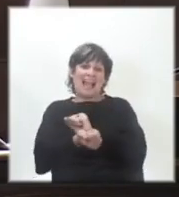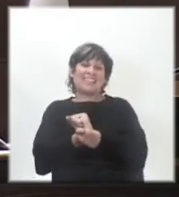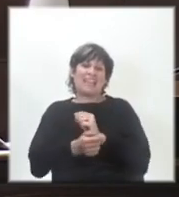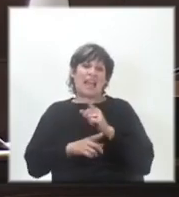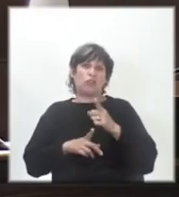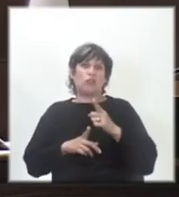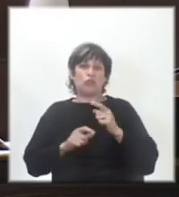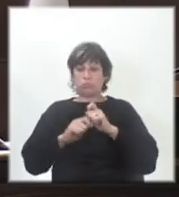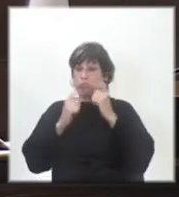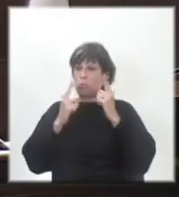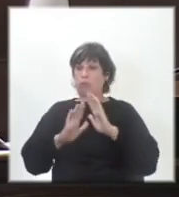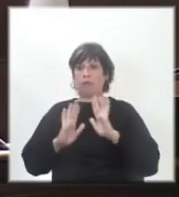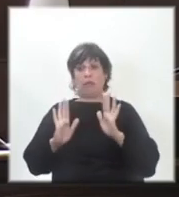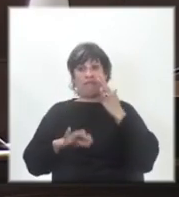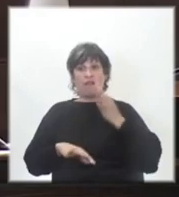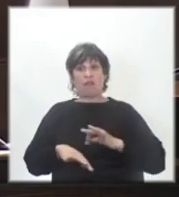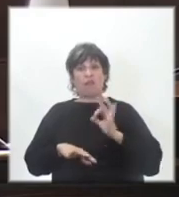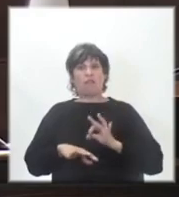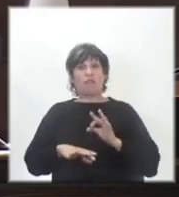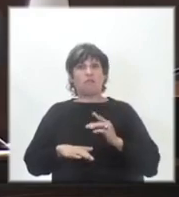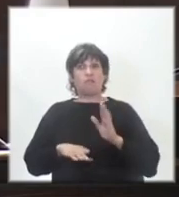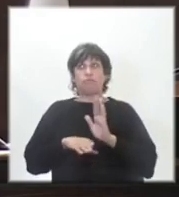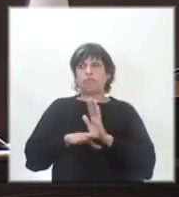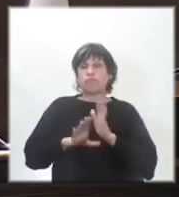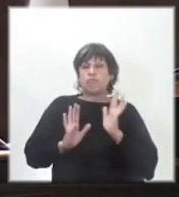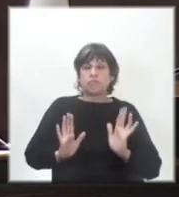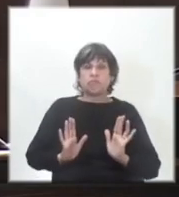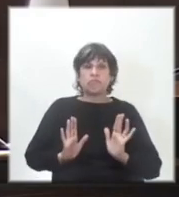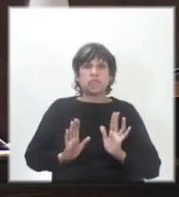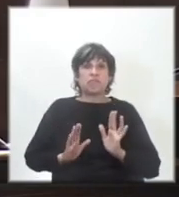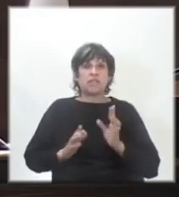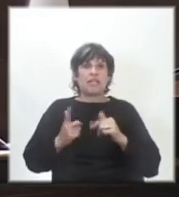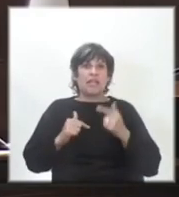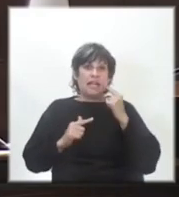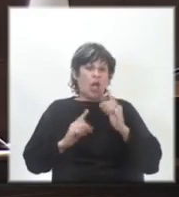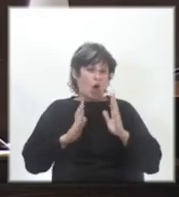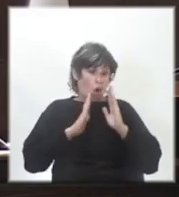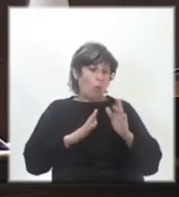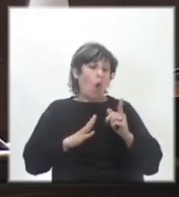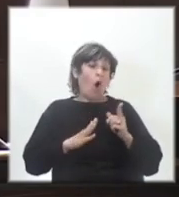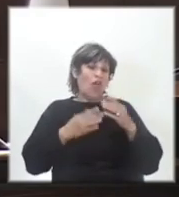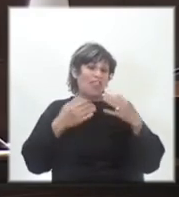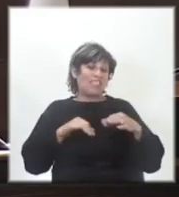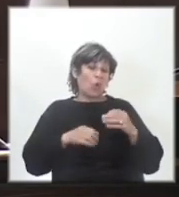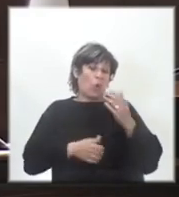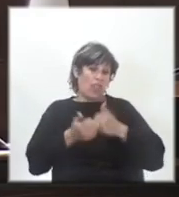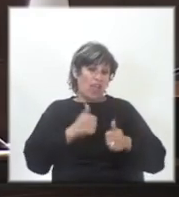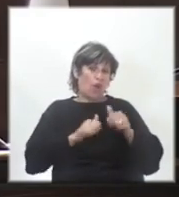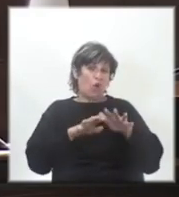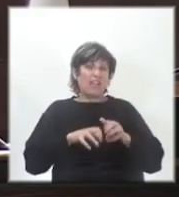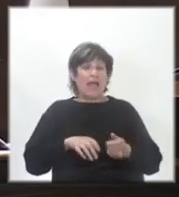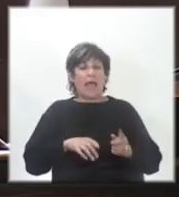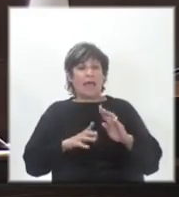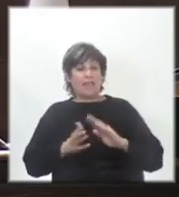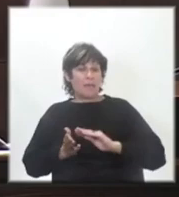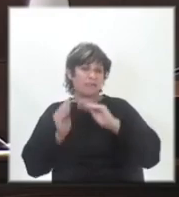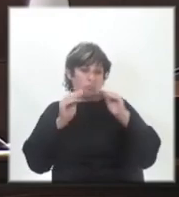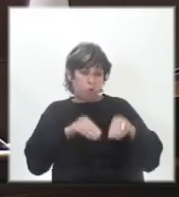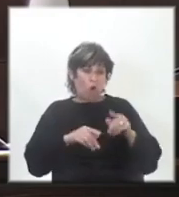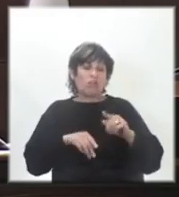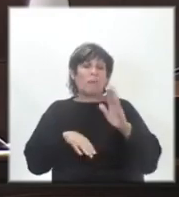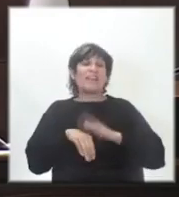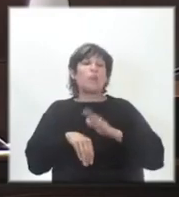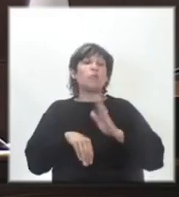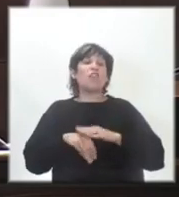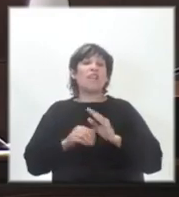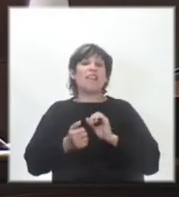sorprendida. Como que fuera poco encargarse de seguridad y convivencia, que además me encargo de las cárceles. Yo pensé que era Mendoza,